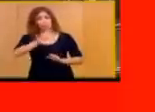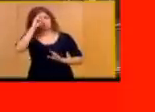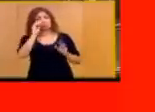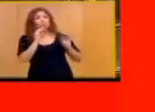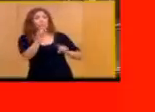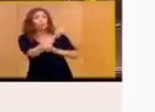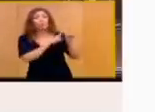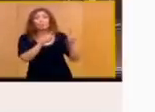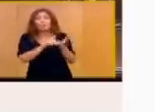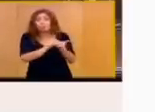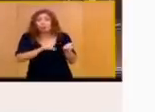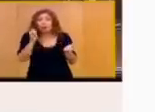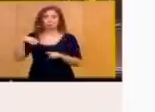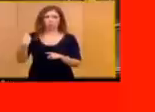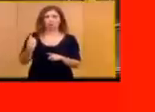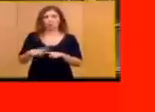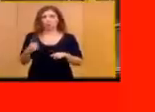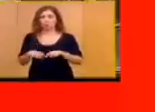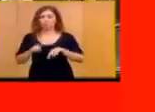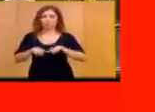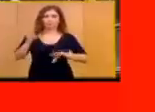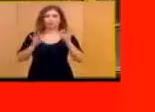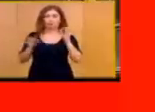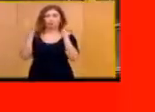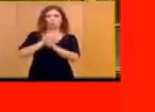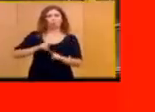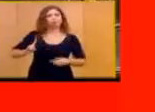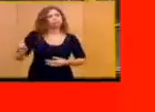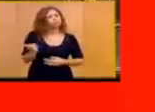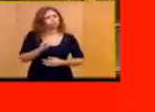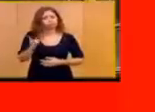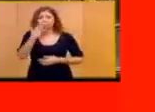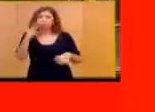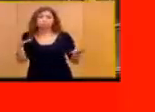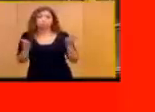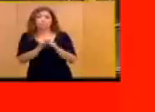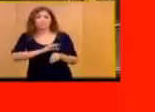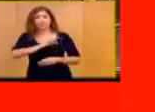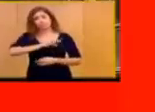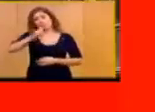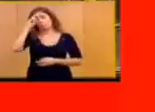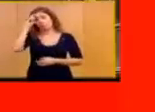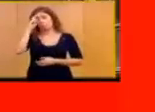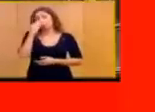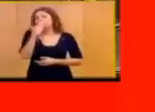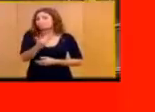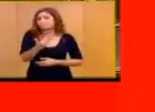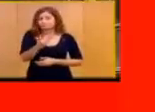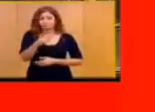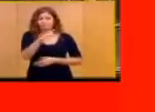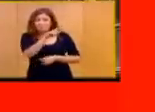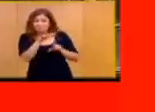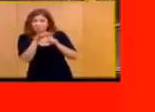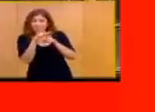Rotundamente, no. En fin, señor Rodríguez Zapatero, así las cosas no puede ni